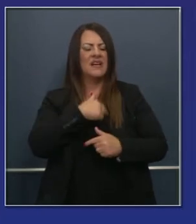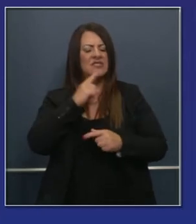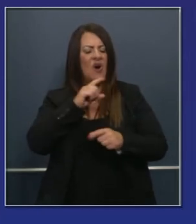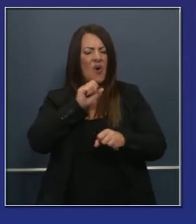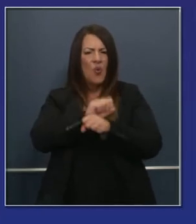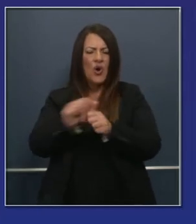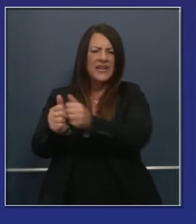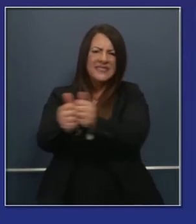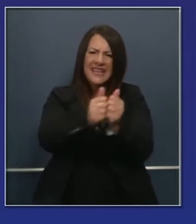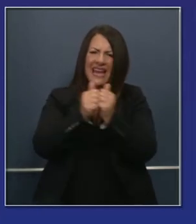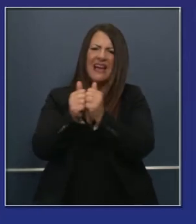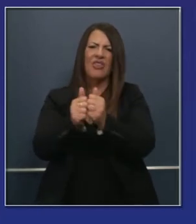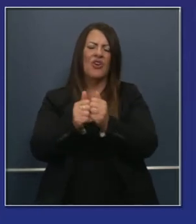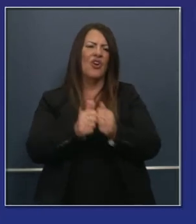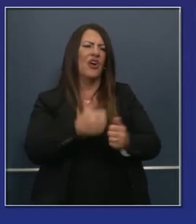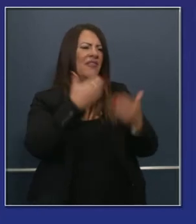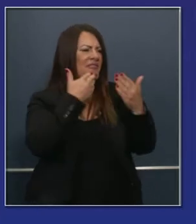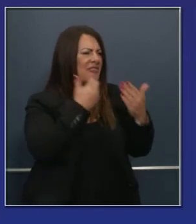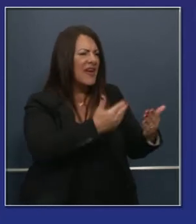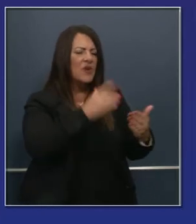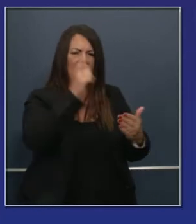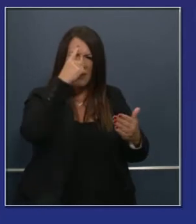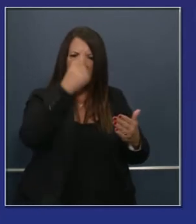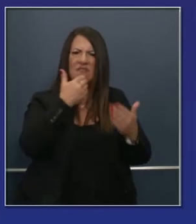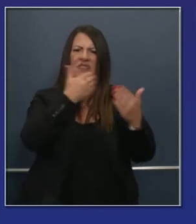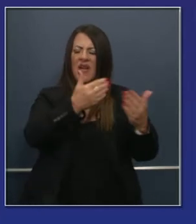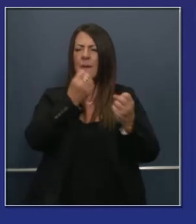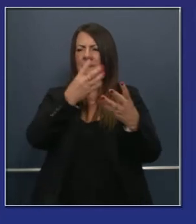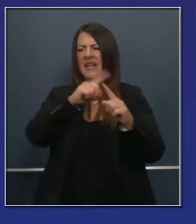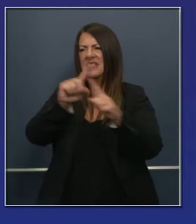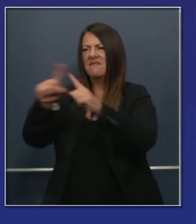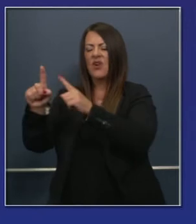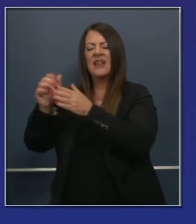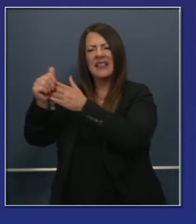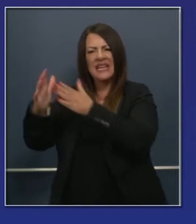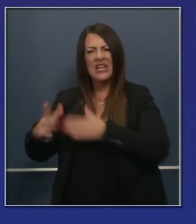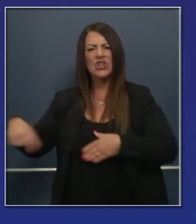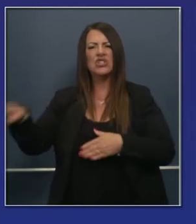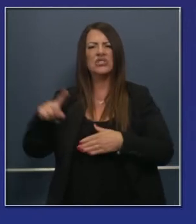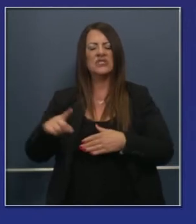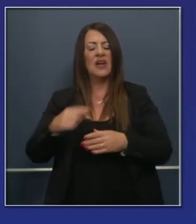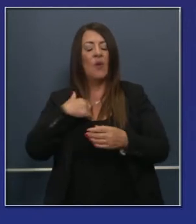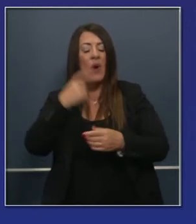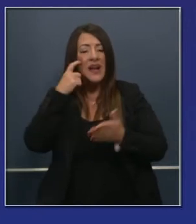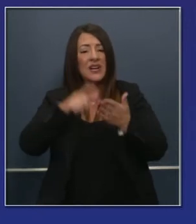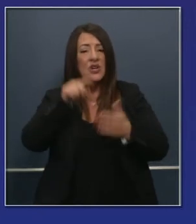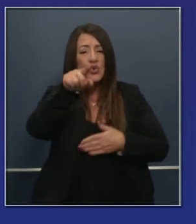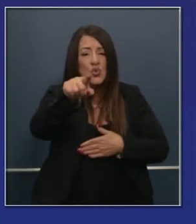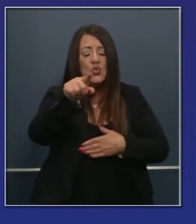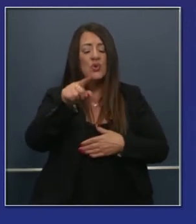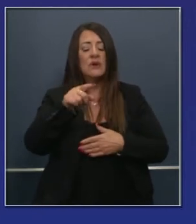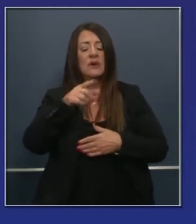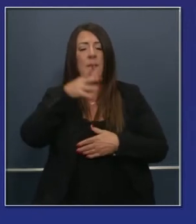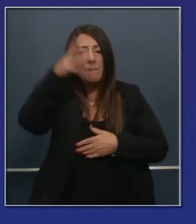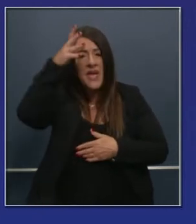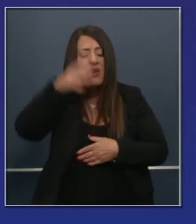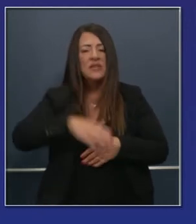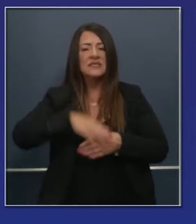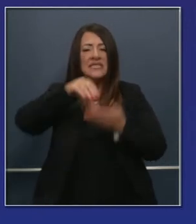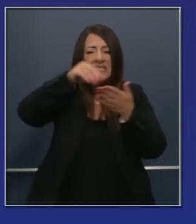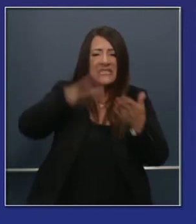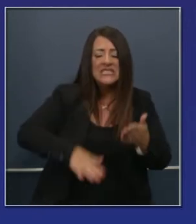están juntándose. Quiero reconocer definitivamente a los estudiantes, a los padres, a los